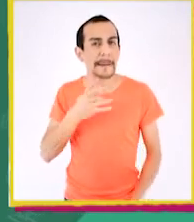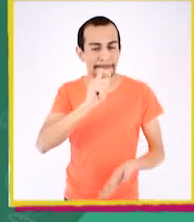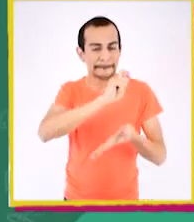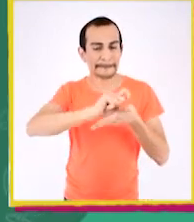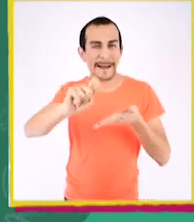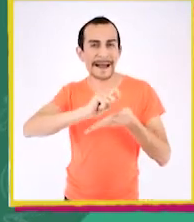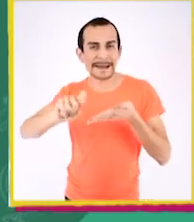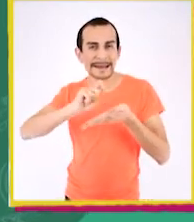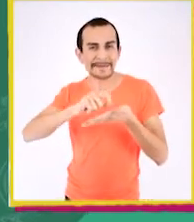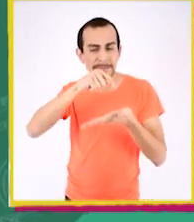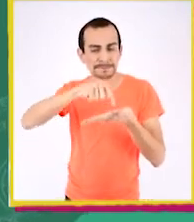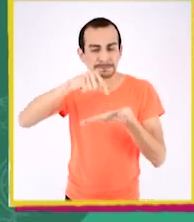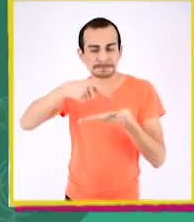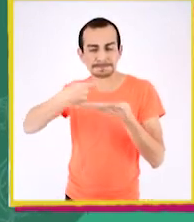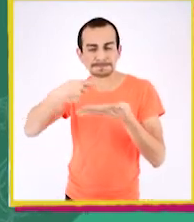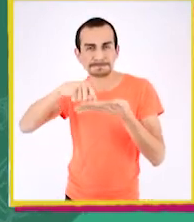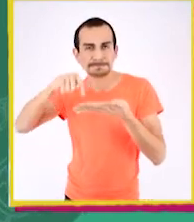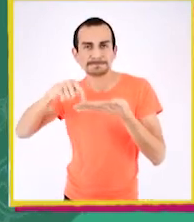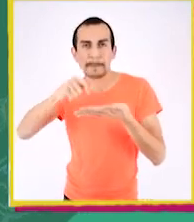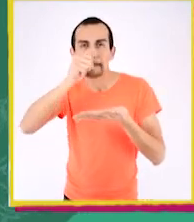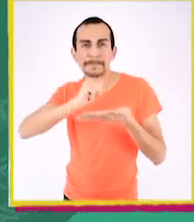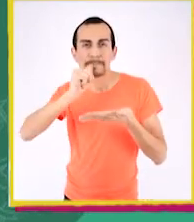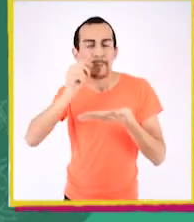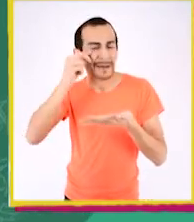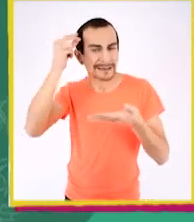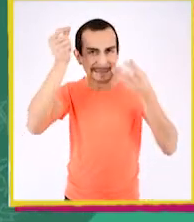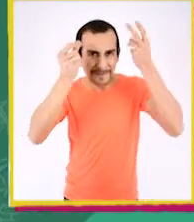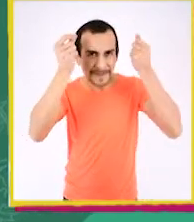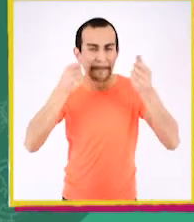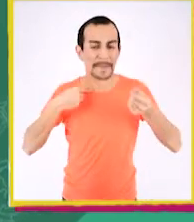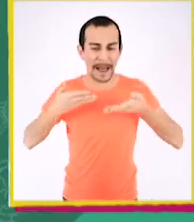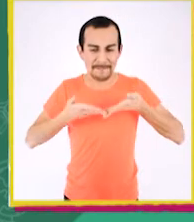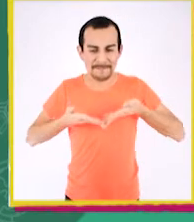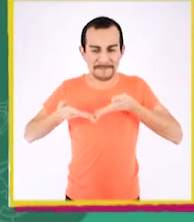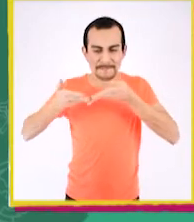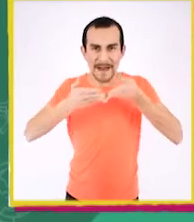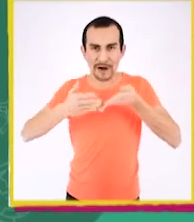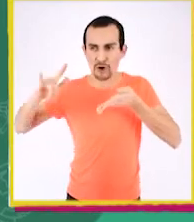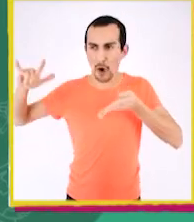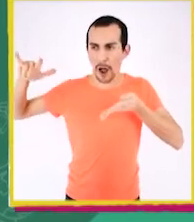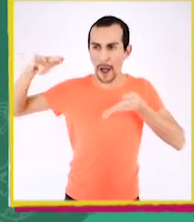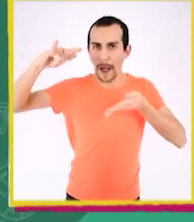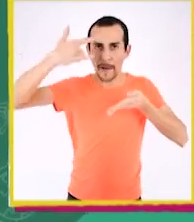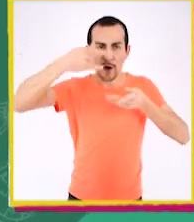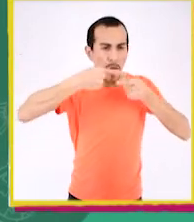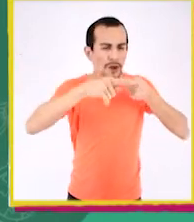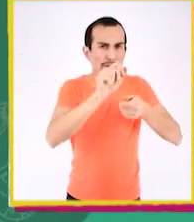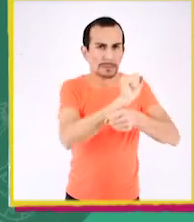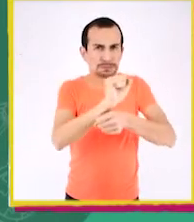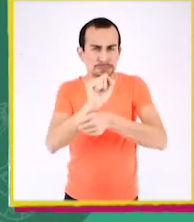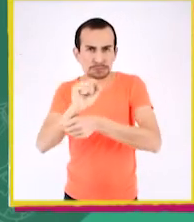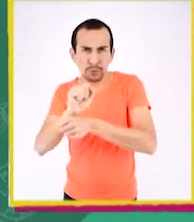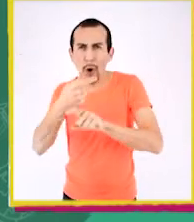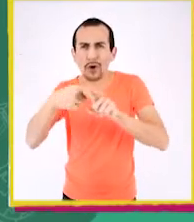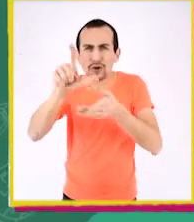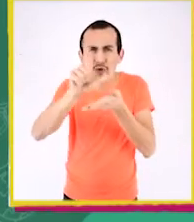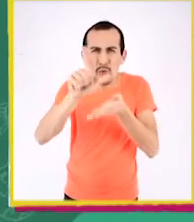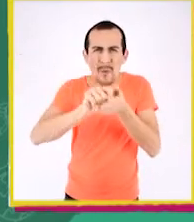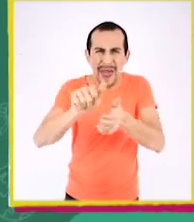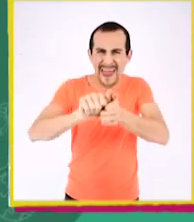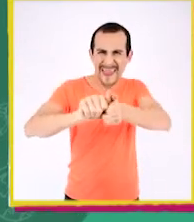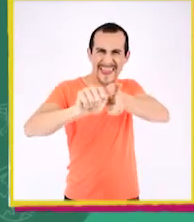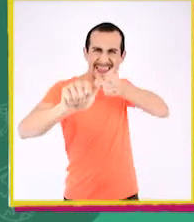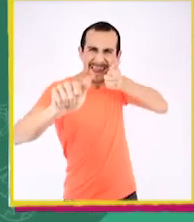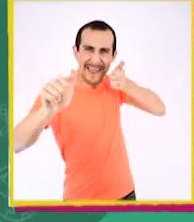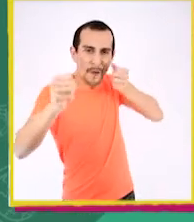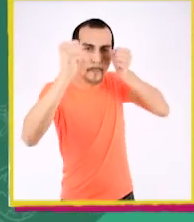Para escribir en código, ¡claro! Porque se inventó para que barcos, aviones y otros vehículos o lugares que